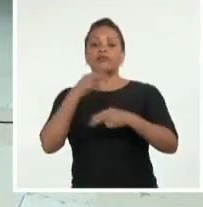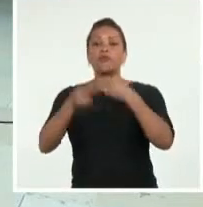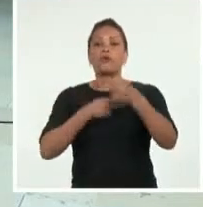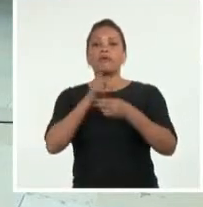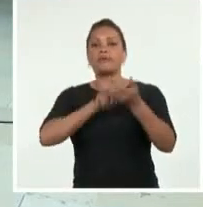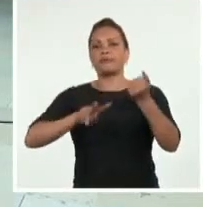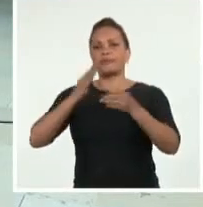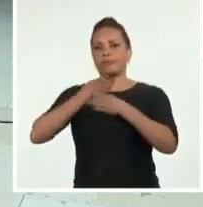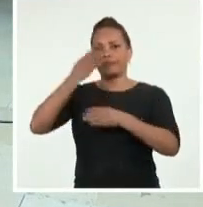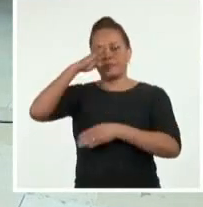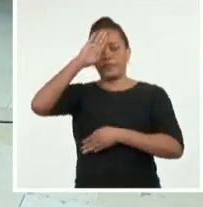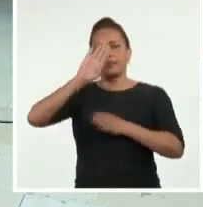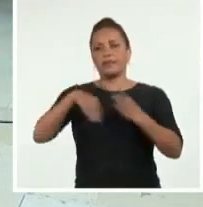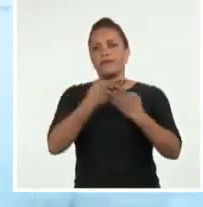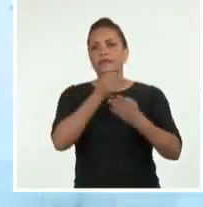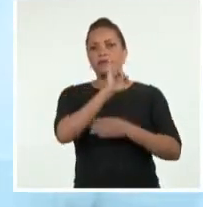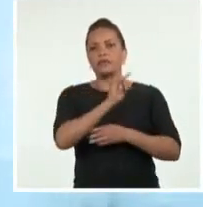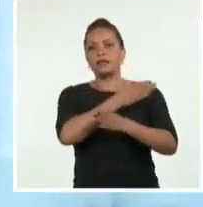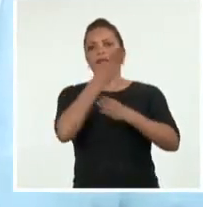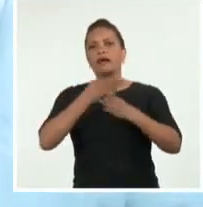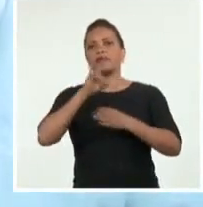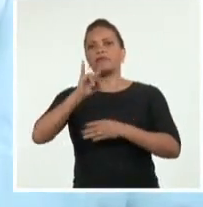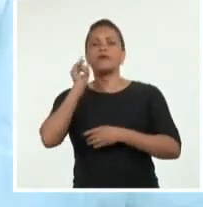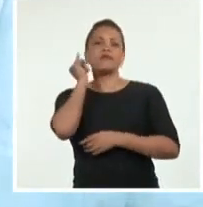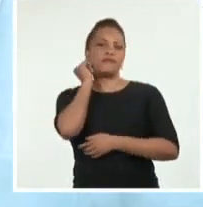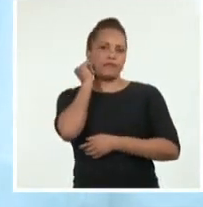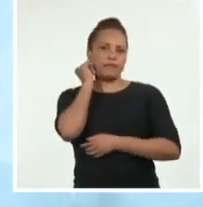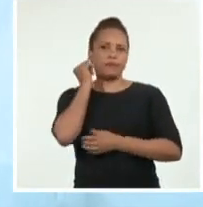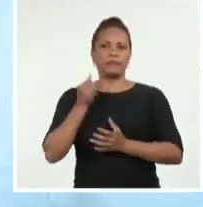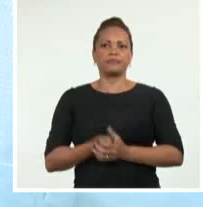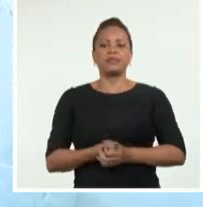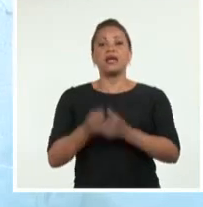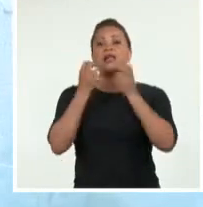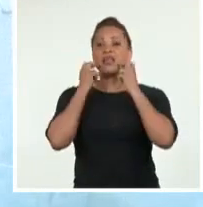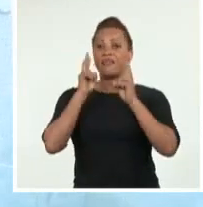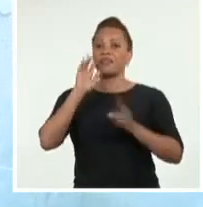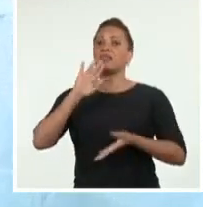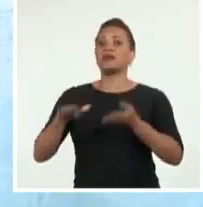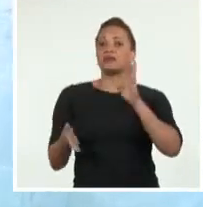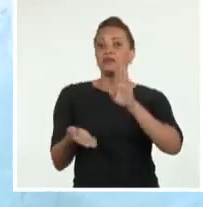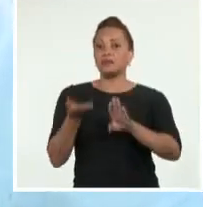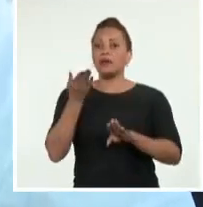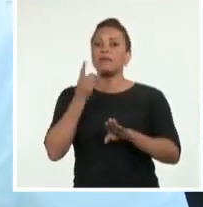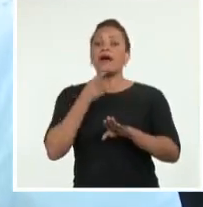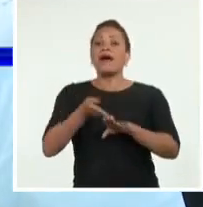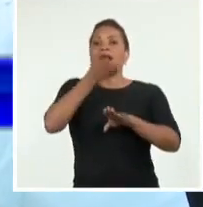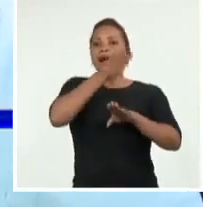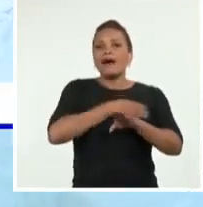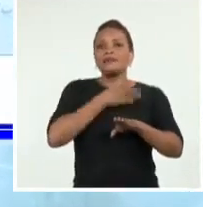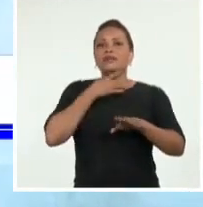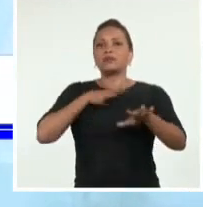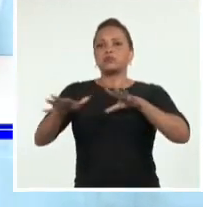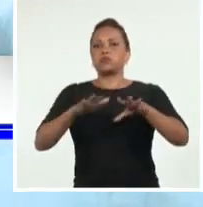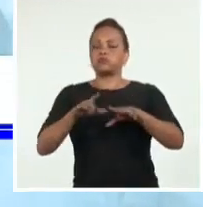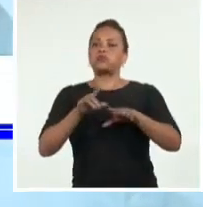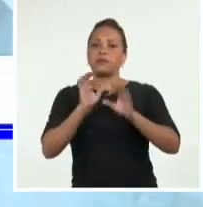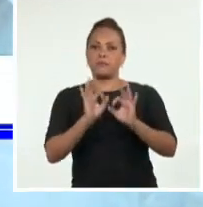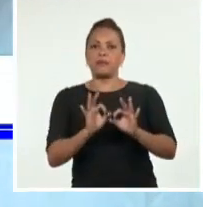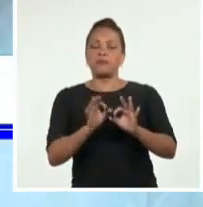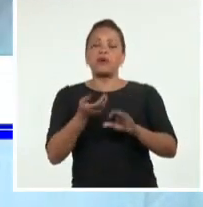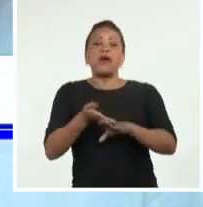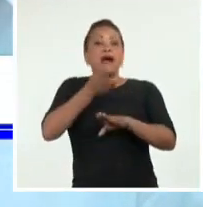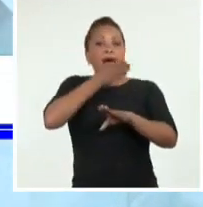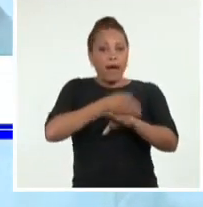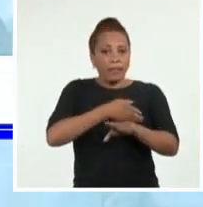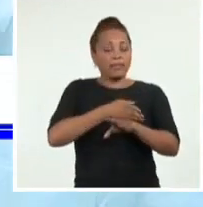Santiago de Cuba del 7 al 9 de febrero. Las vidas que se salvan, los desastres naturales se salvan antes de que el desastre ocurra y se salvan